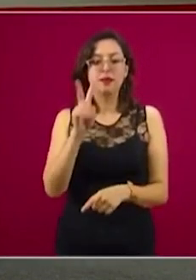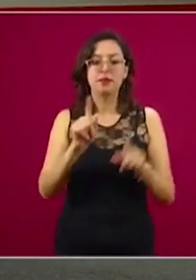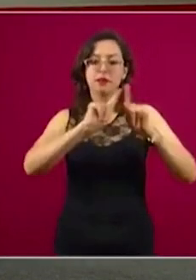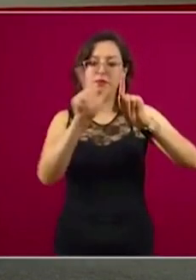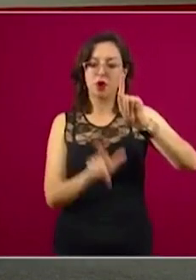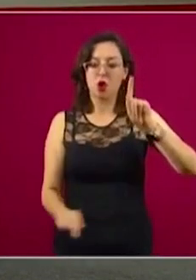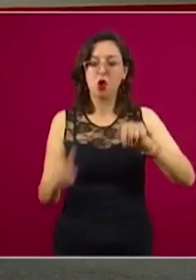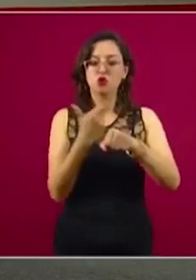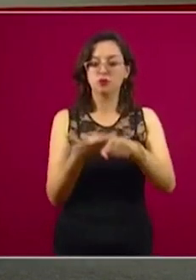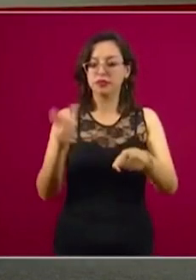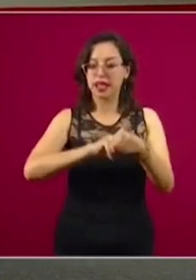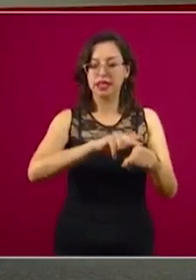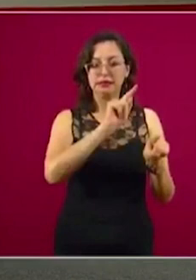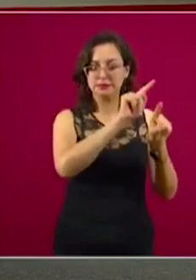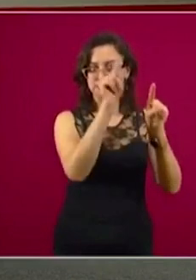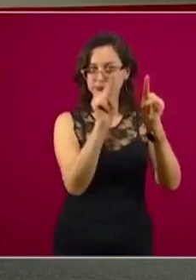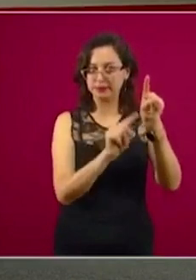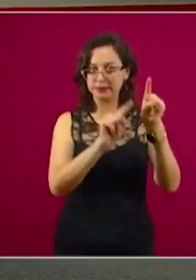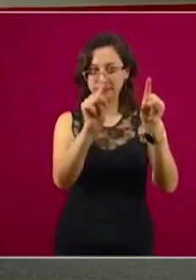disposición.